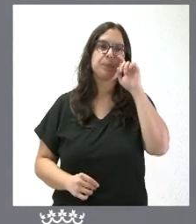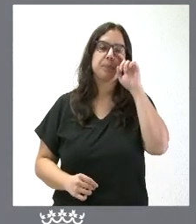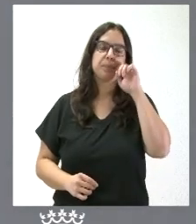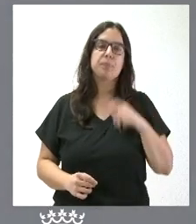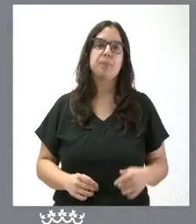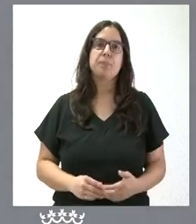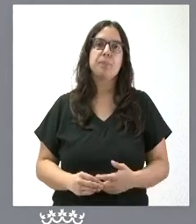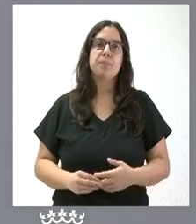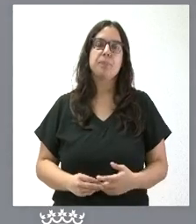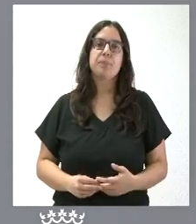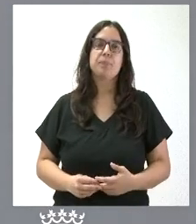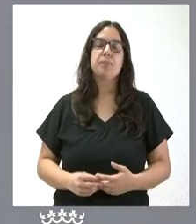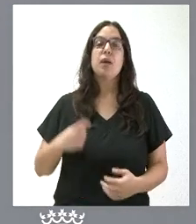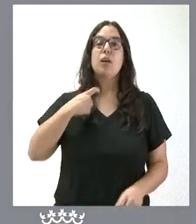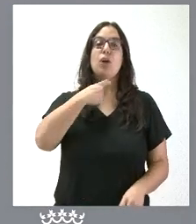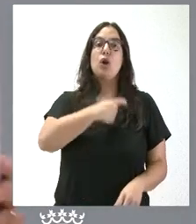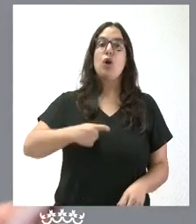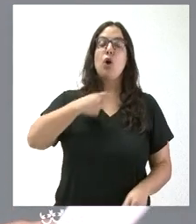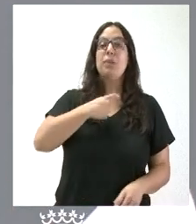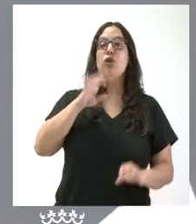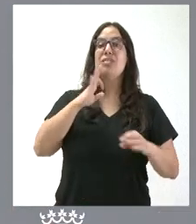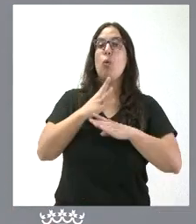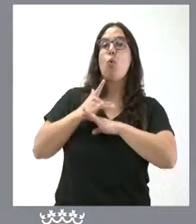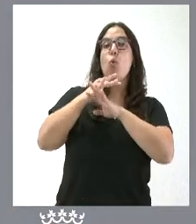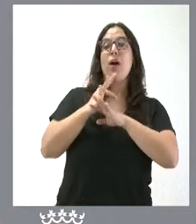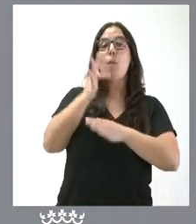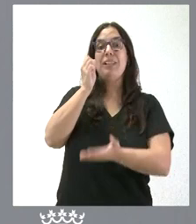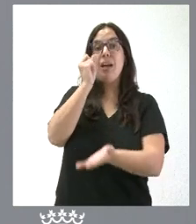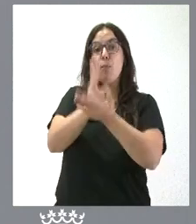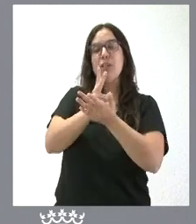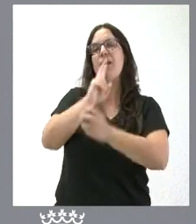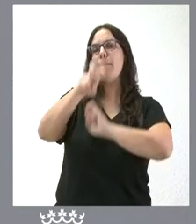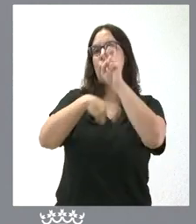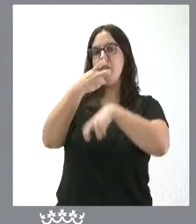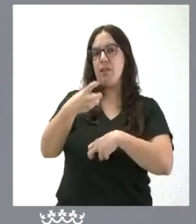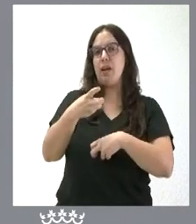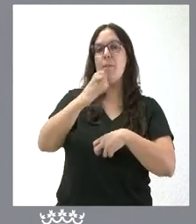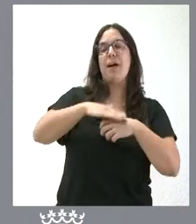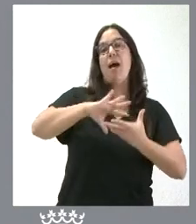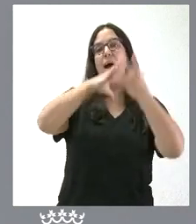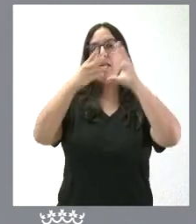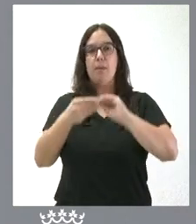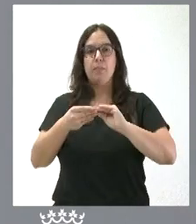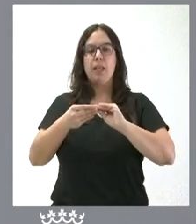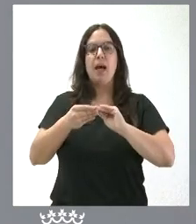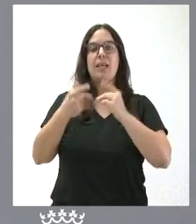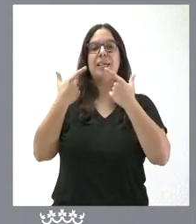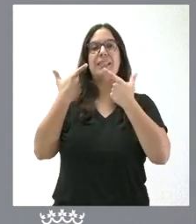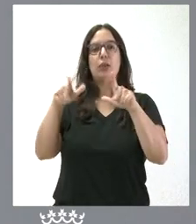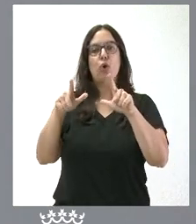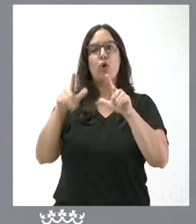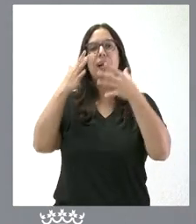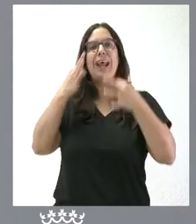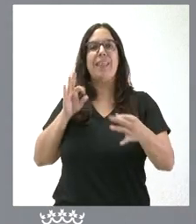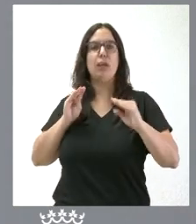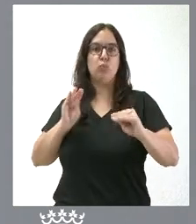la comisión de juego y apuestas en Castilla y León para adaptarse a la realidad del sector. Desde este punto de vista se amplía la